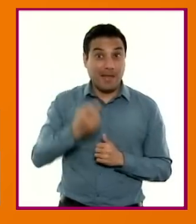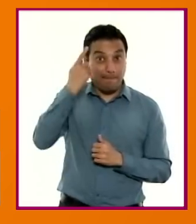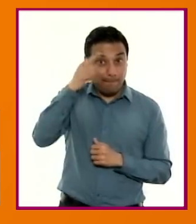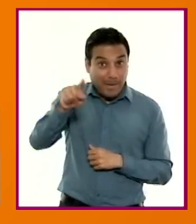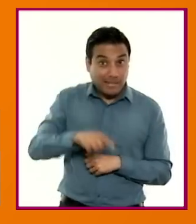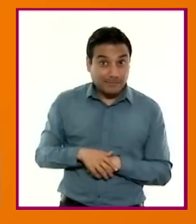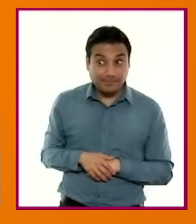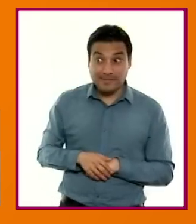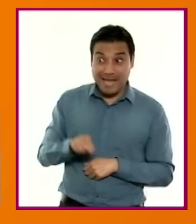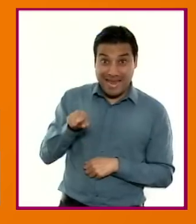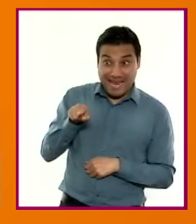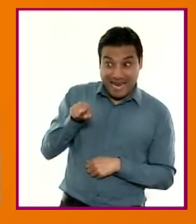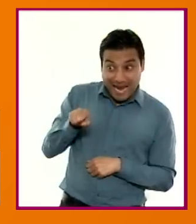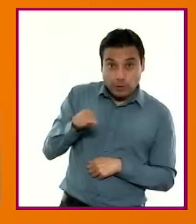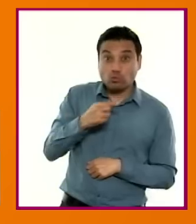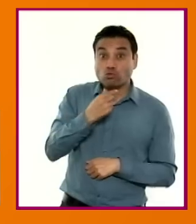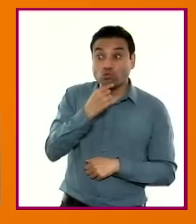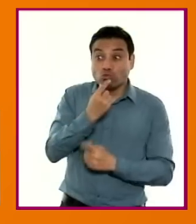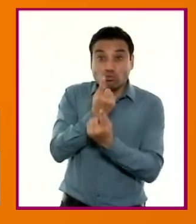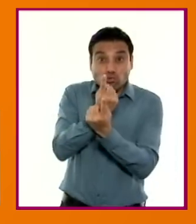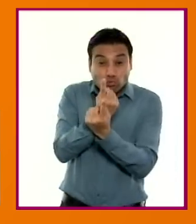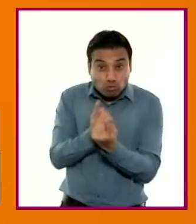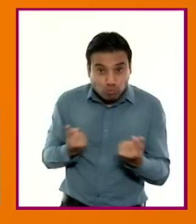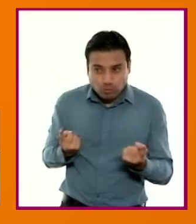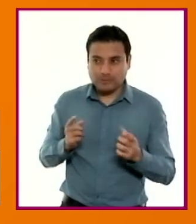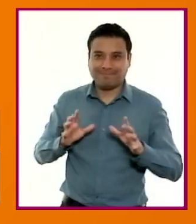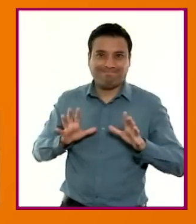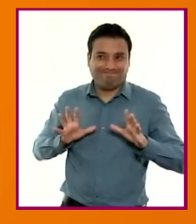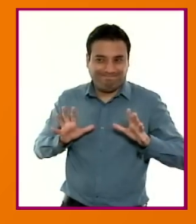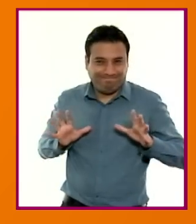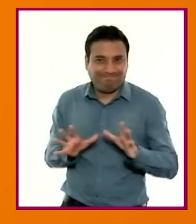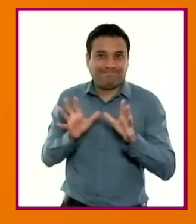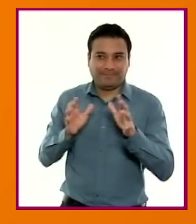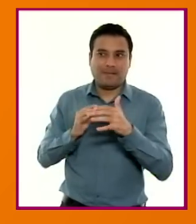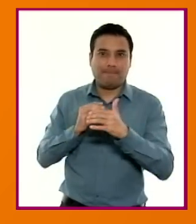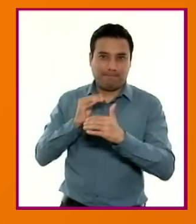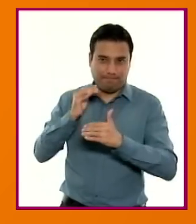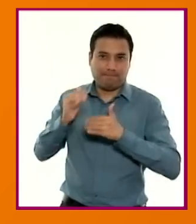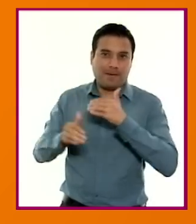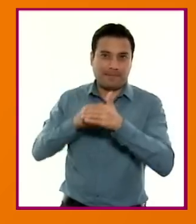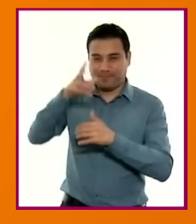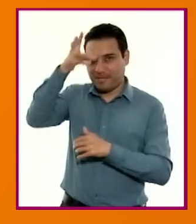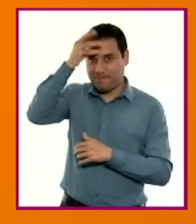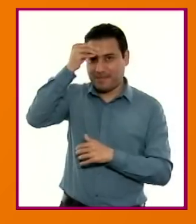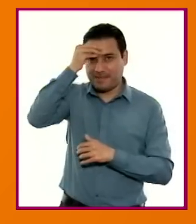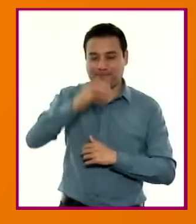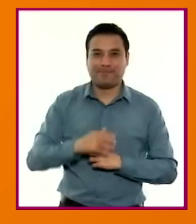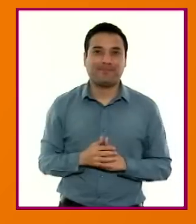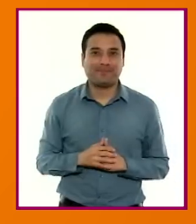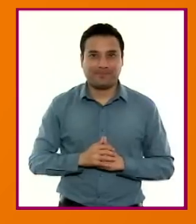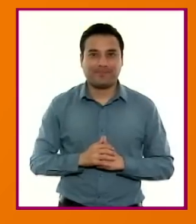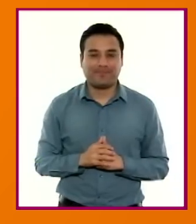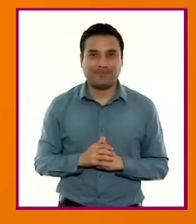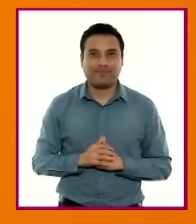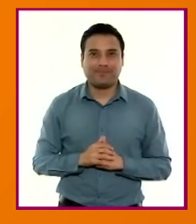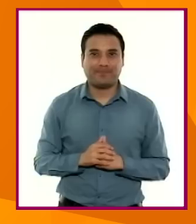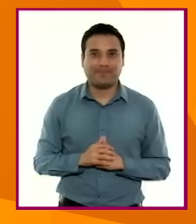intereses y necesidades de niñas y niños que cursan los dos grados de esta fase.